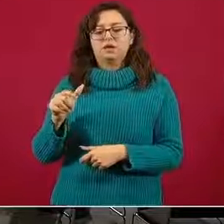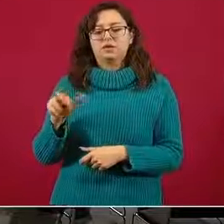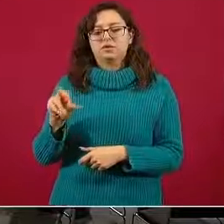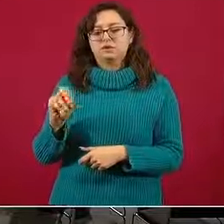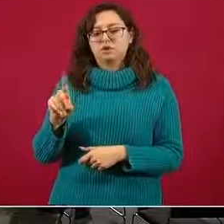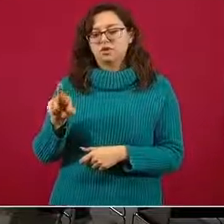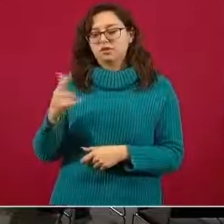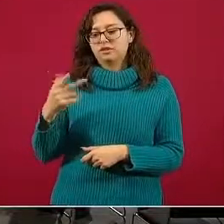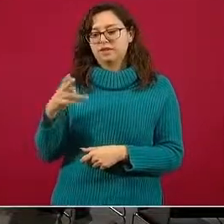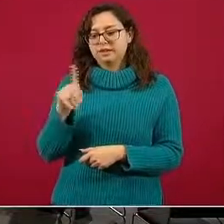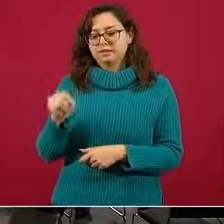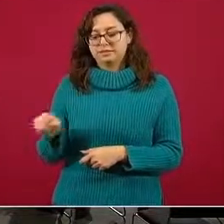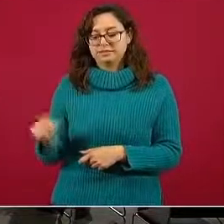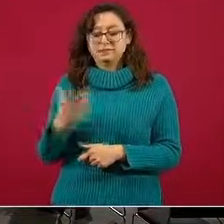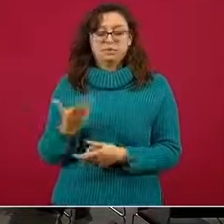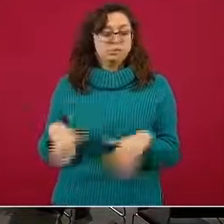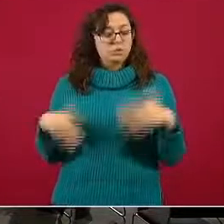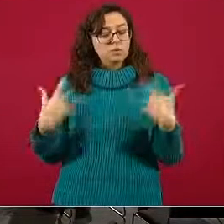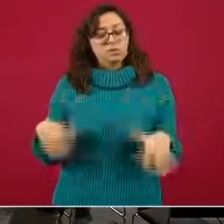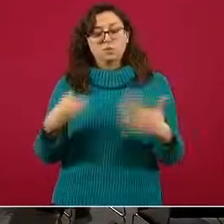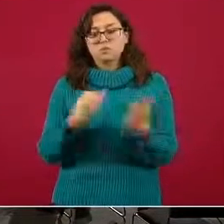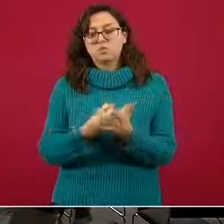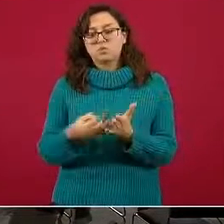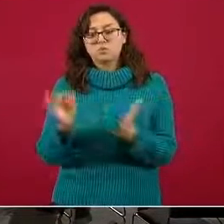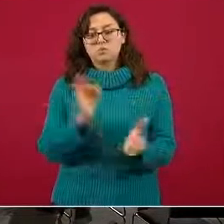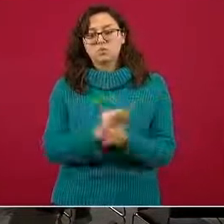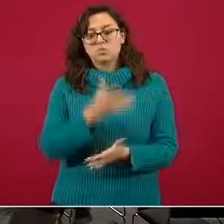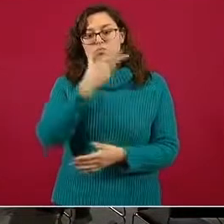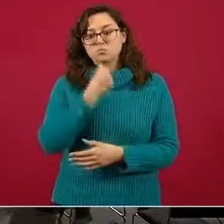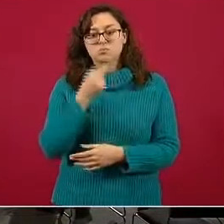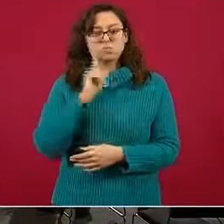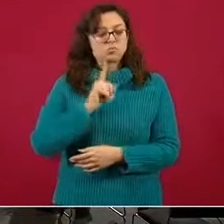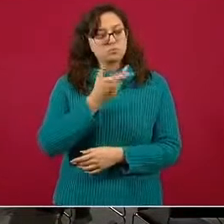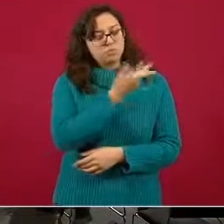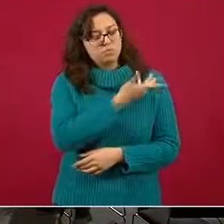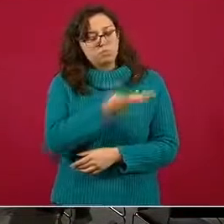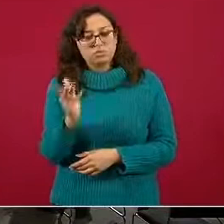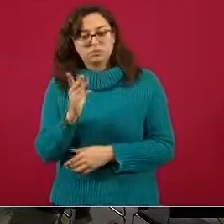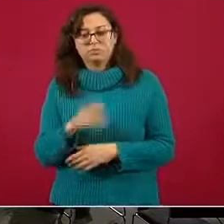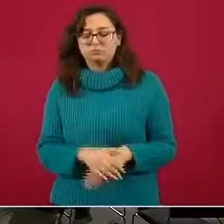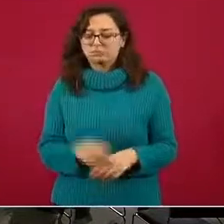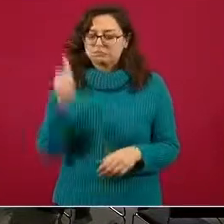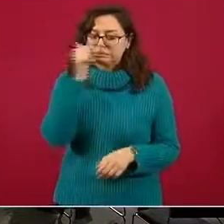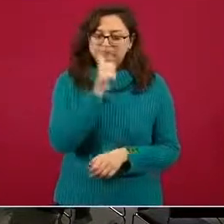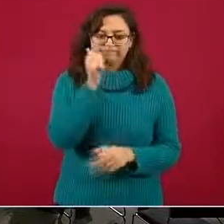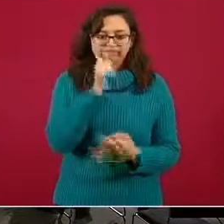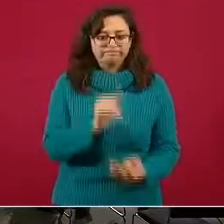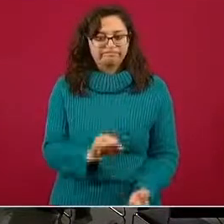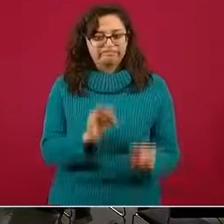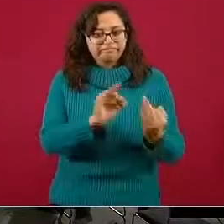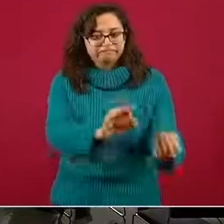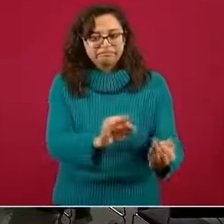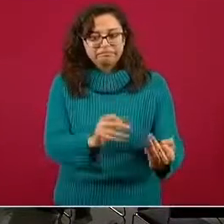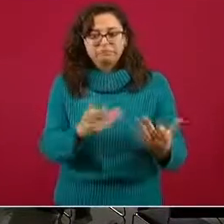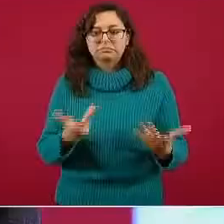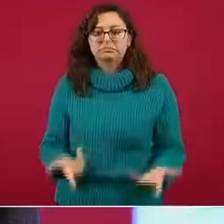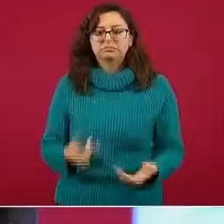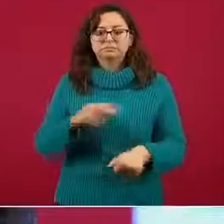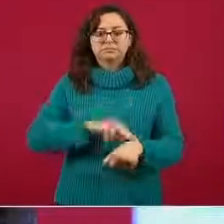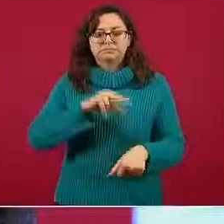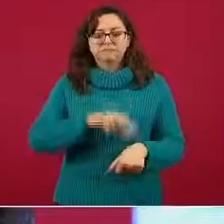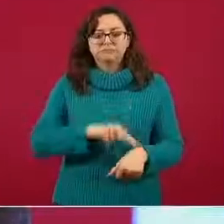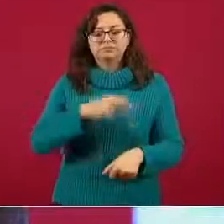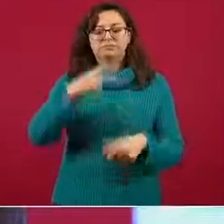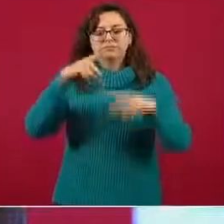Heroínas, héroes, personal clínico, el personal que está en la línea de batalla, médicas, médicos, enfermeras,